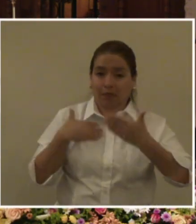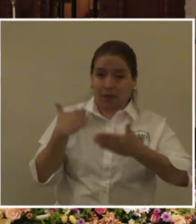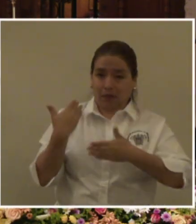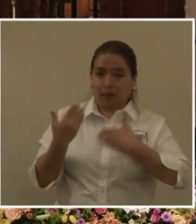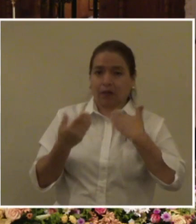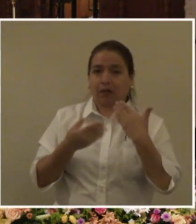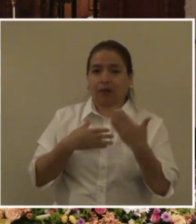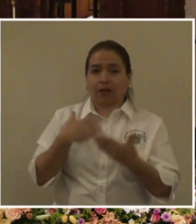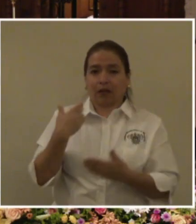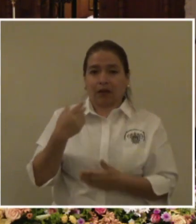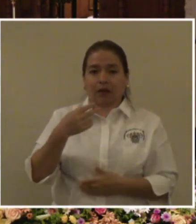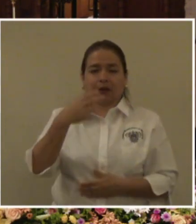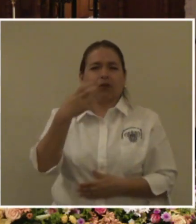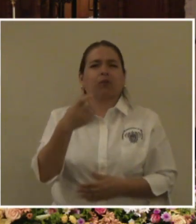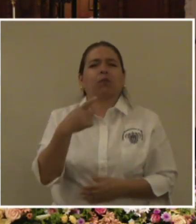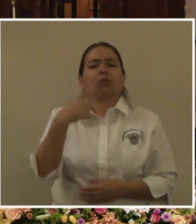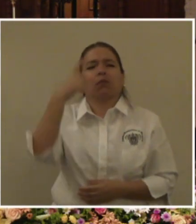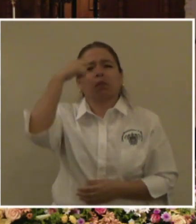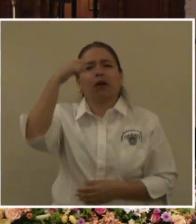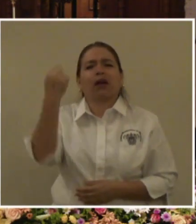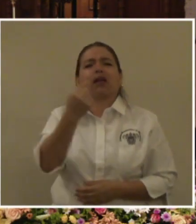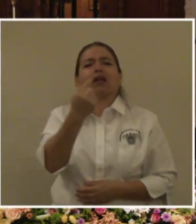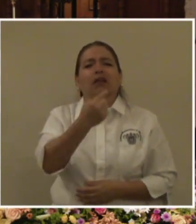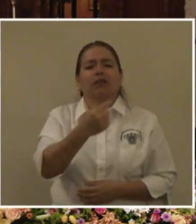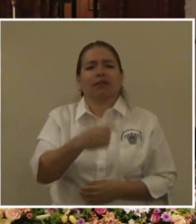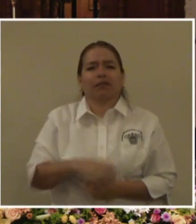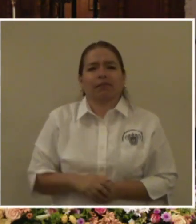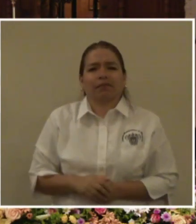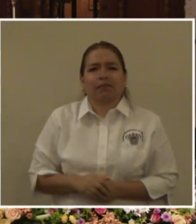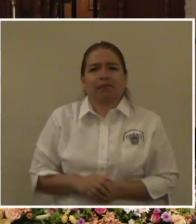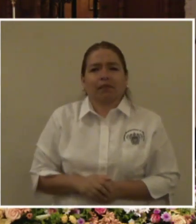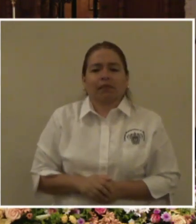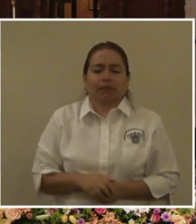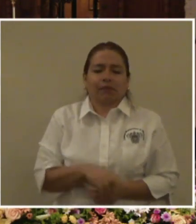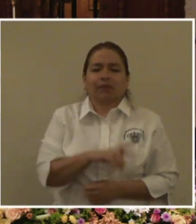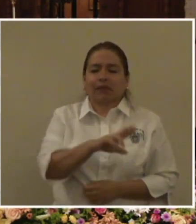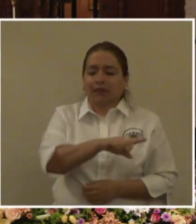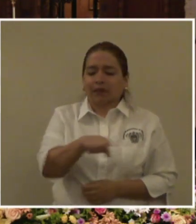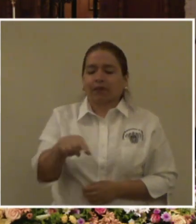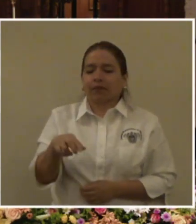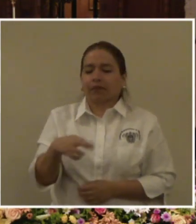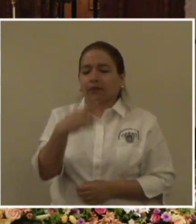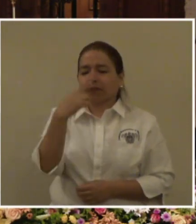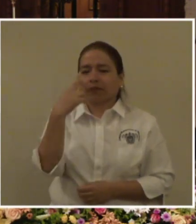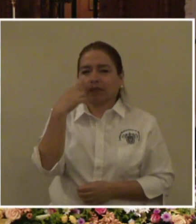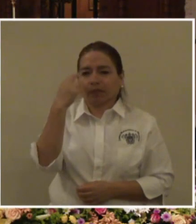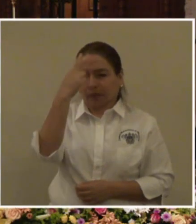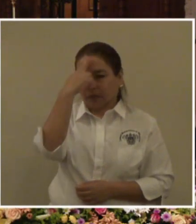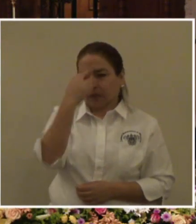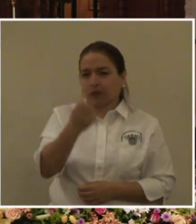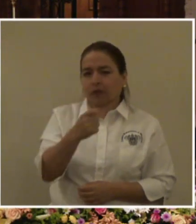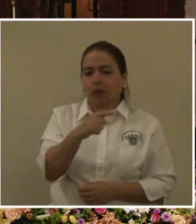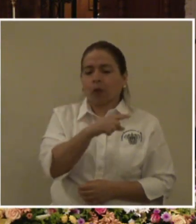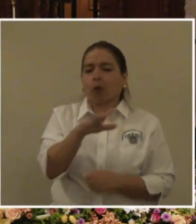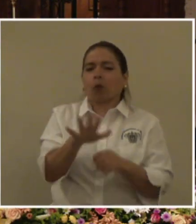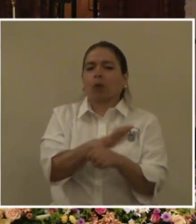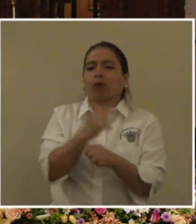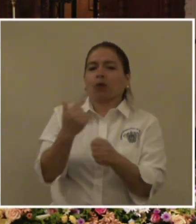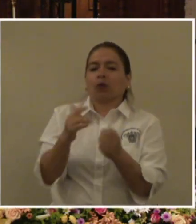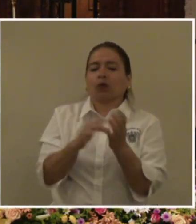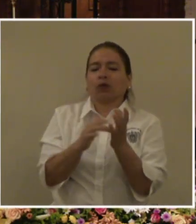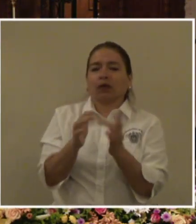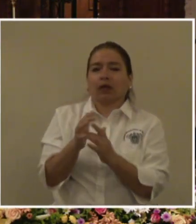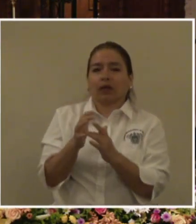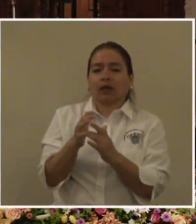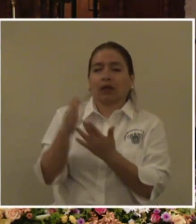eso para qué? Solo tiene razón porque Cristo crucificado